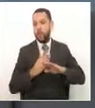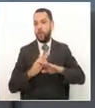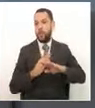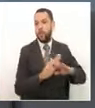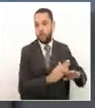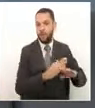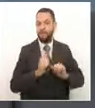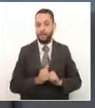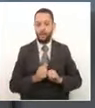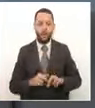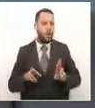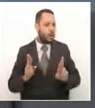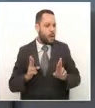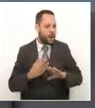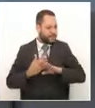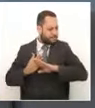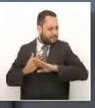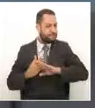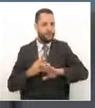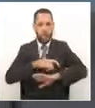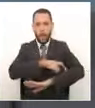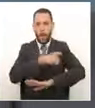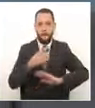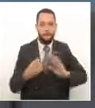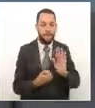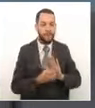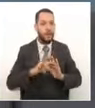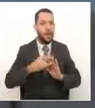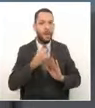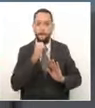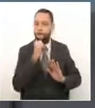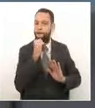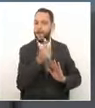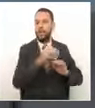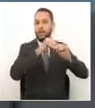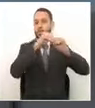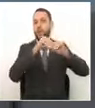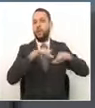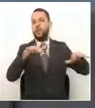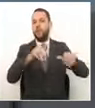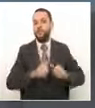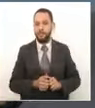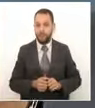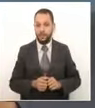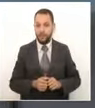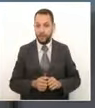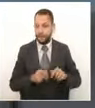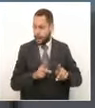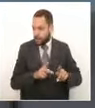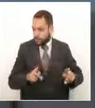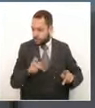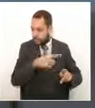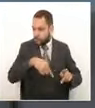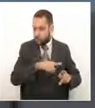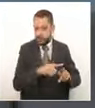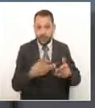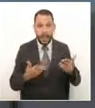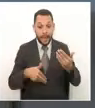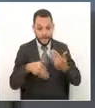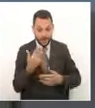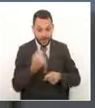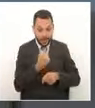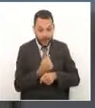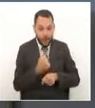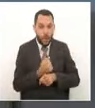comunitario ojalá no nos ocurra pero en otro sector de la economía en otro confinamiento de personas ahora que están aperturando tenemos que